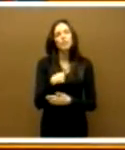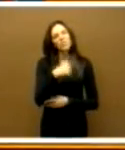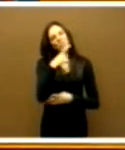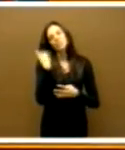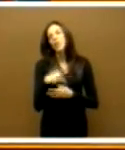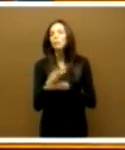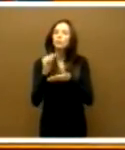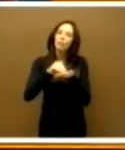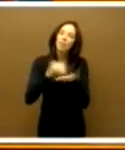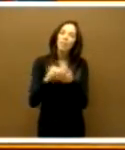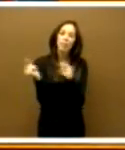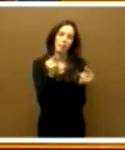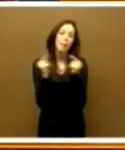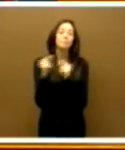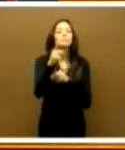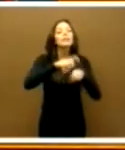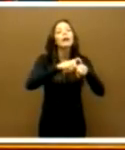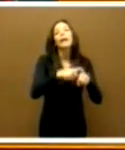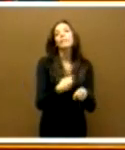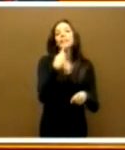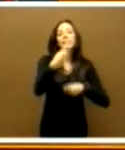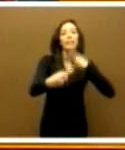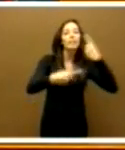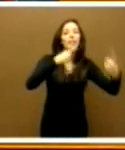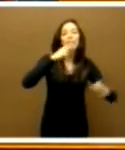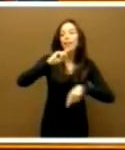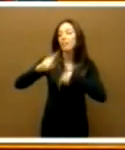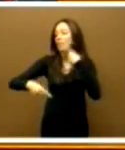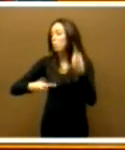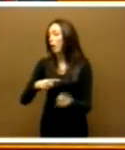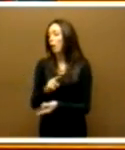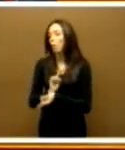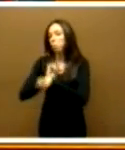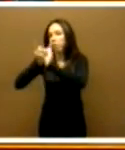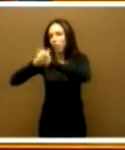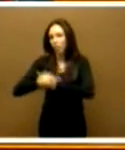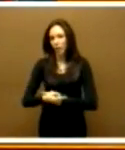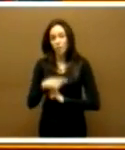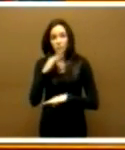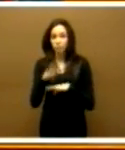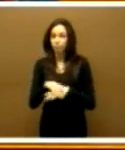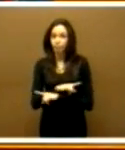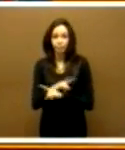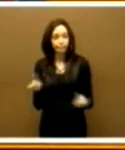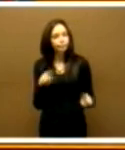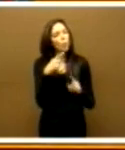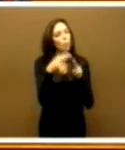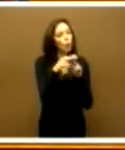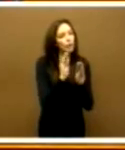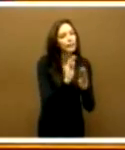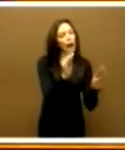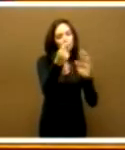se caracterizan por decir una cosa y hacer totalmente la opuesta, la contraria. Sus políticas, sus medidas